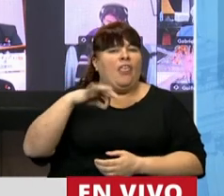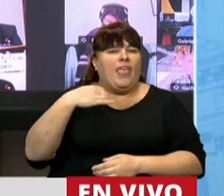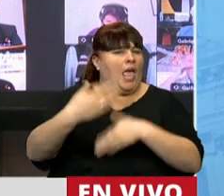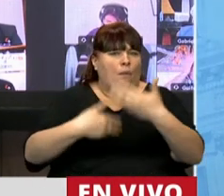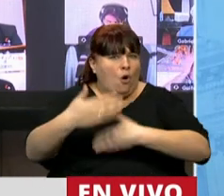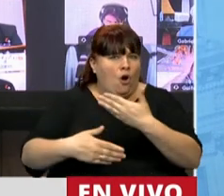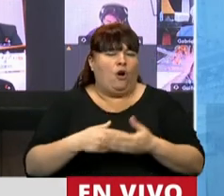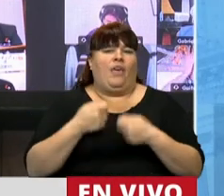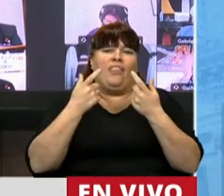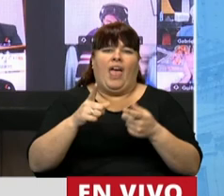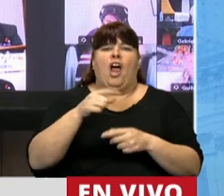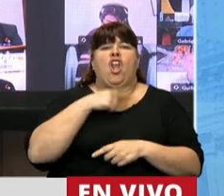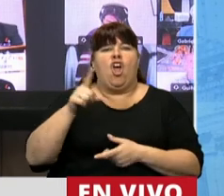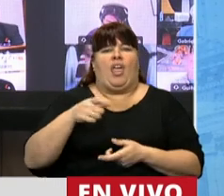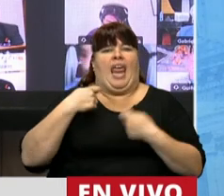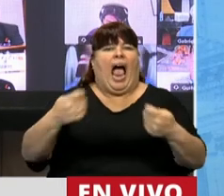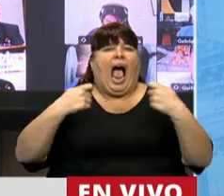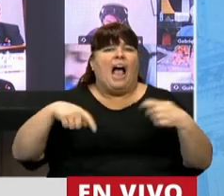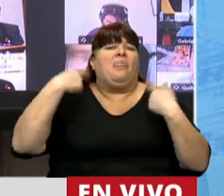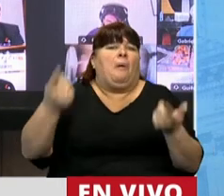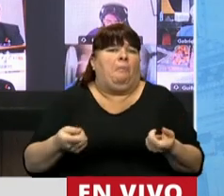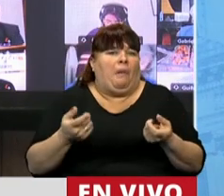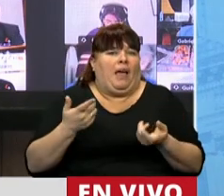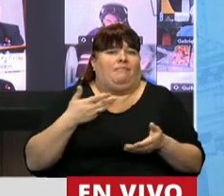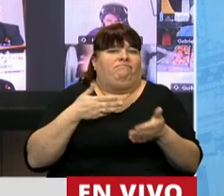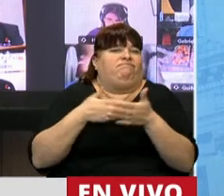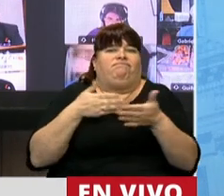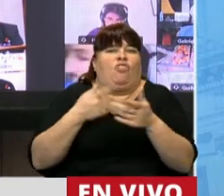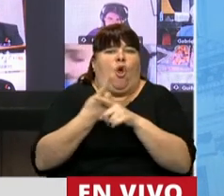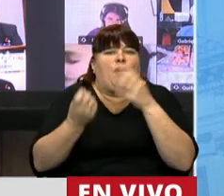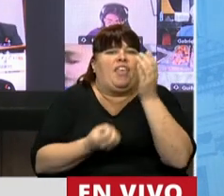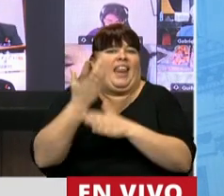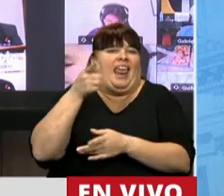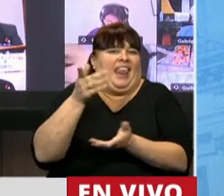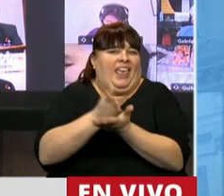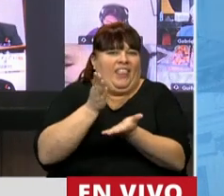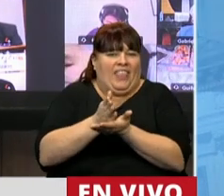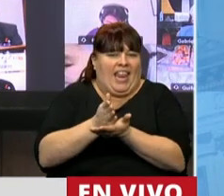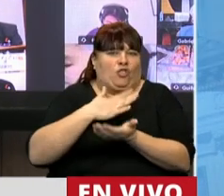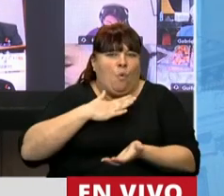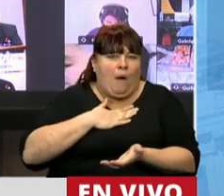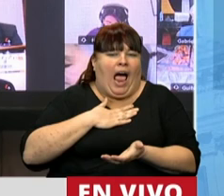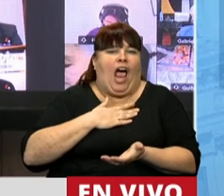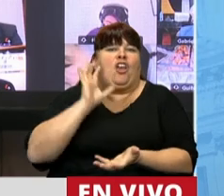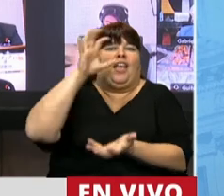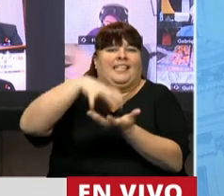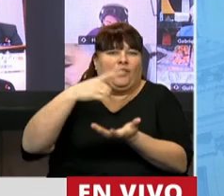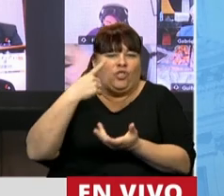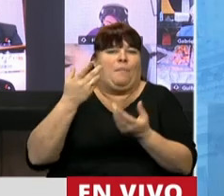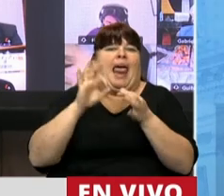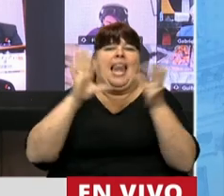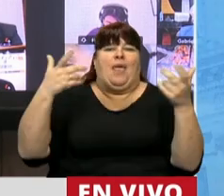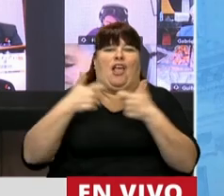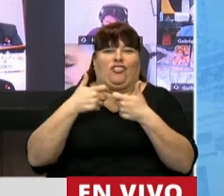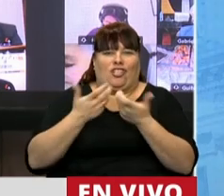paso adelante y evitar gastos excesivos que en muchos casos lo que hacen es limitar el derecho del derecho humano y constitucional de libre